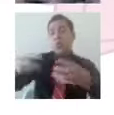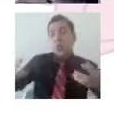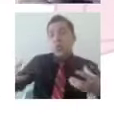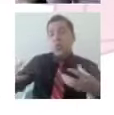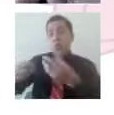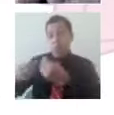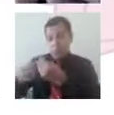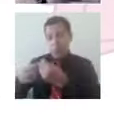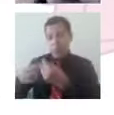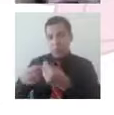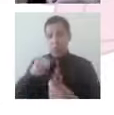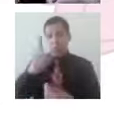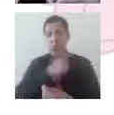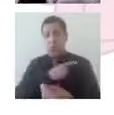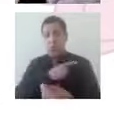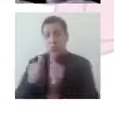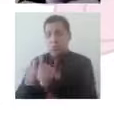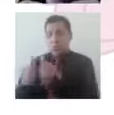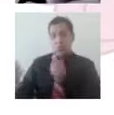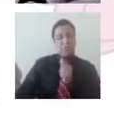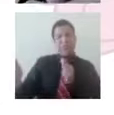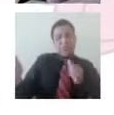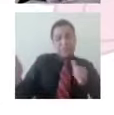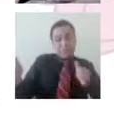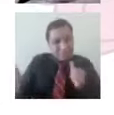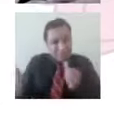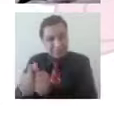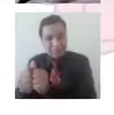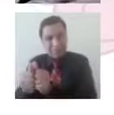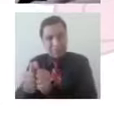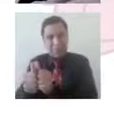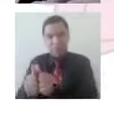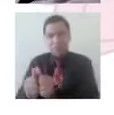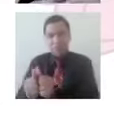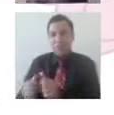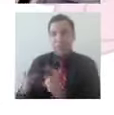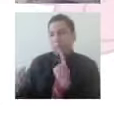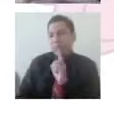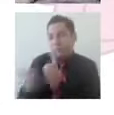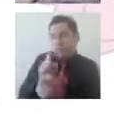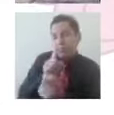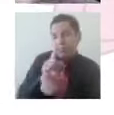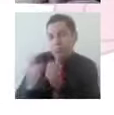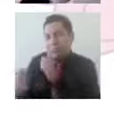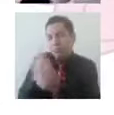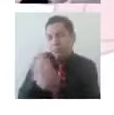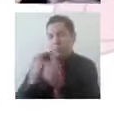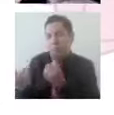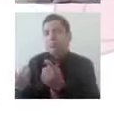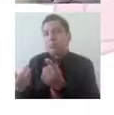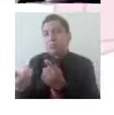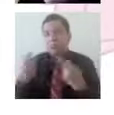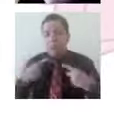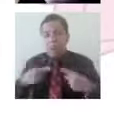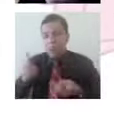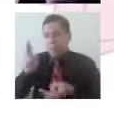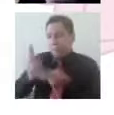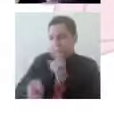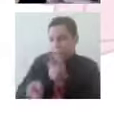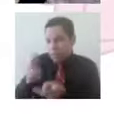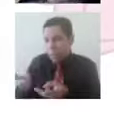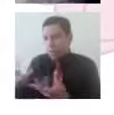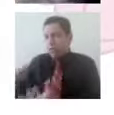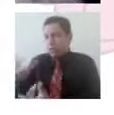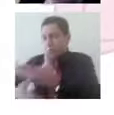Pero esta parte del cómo yo me relaciono con la otredad, también va a estar matizada por las experiencias,